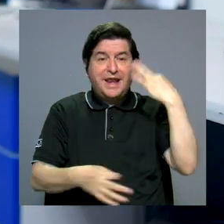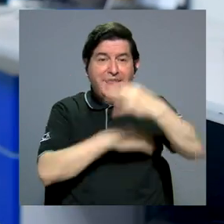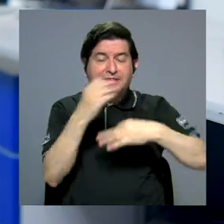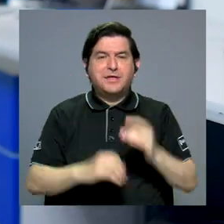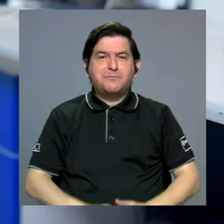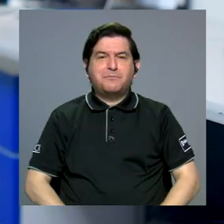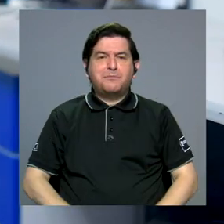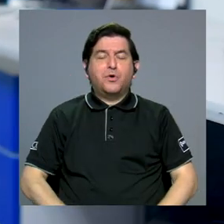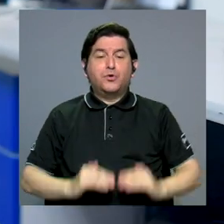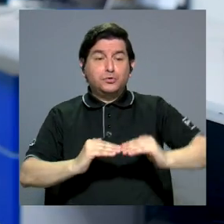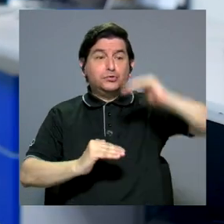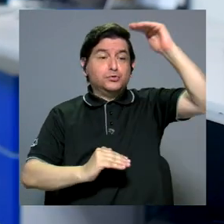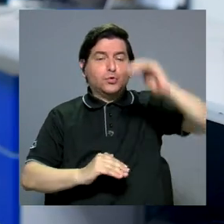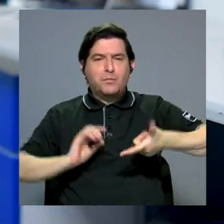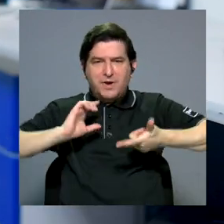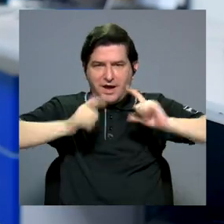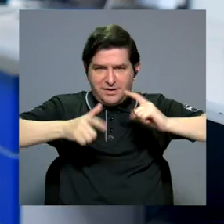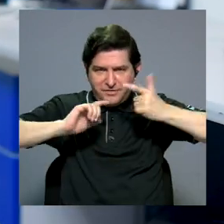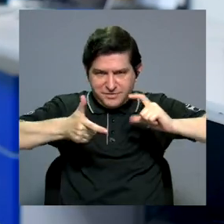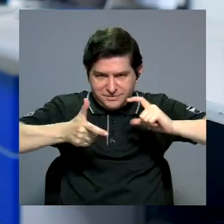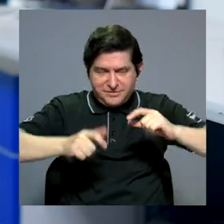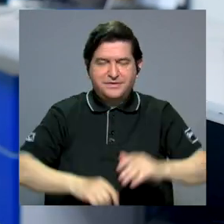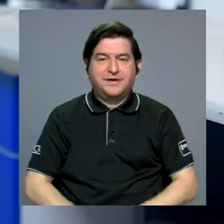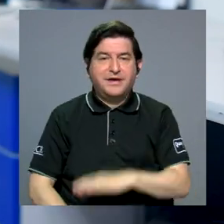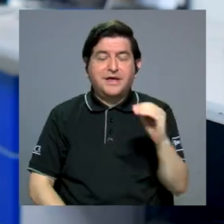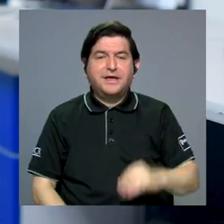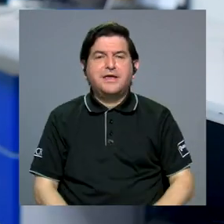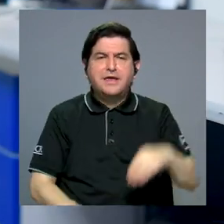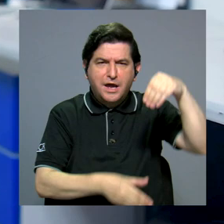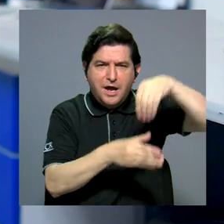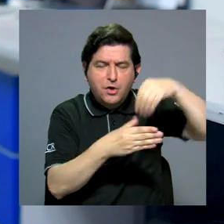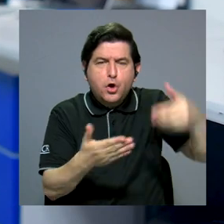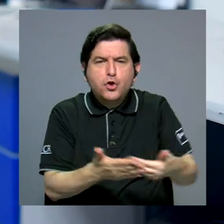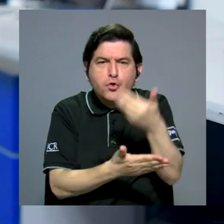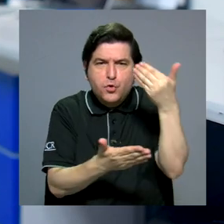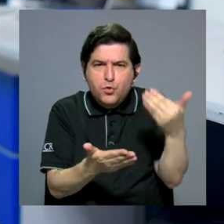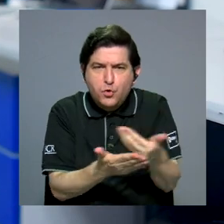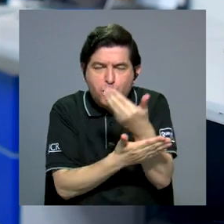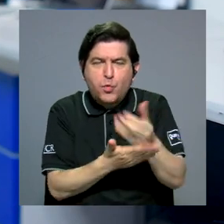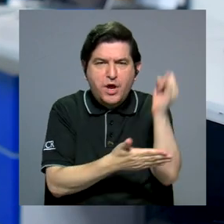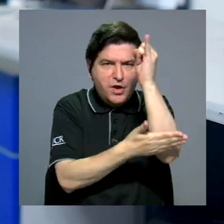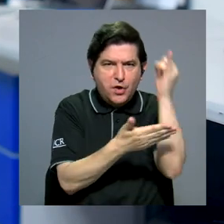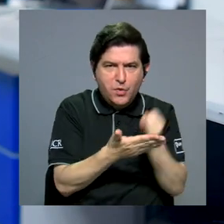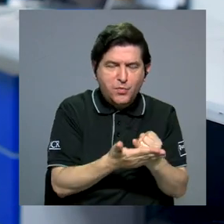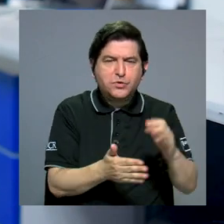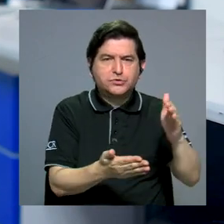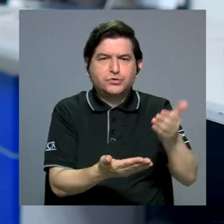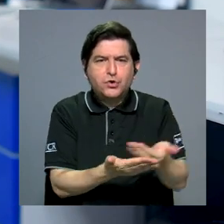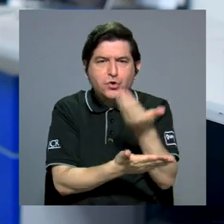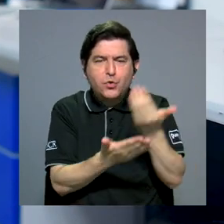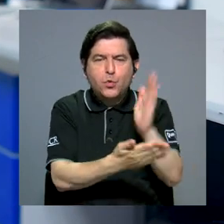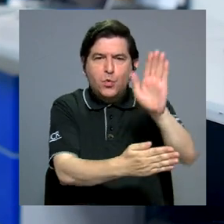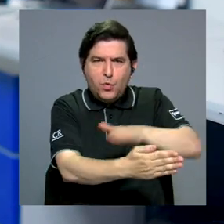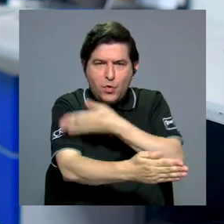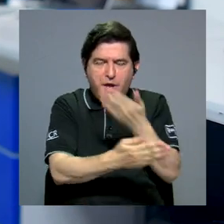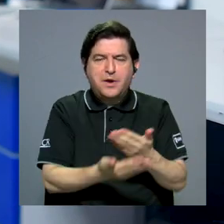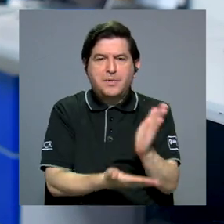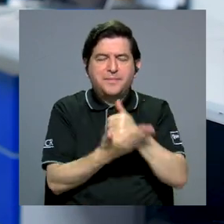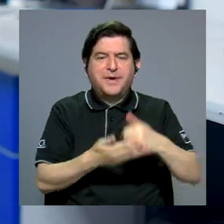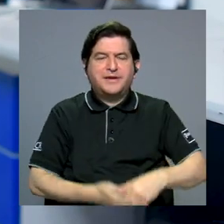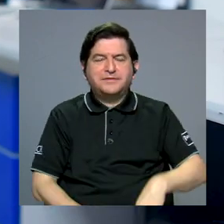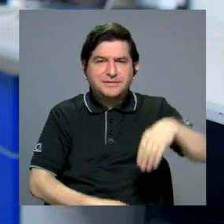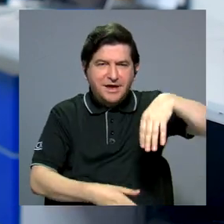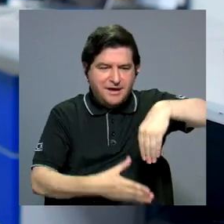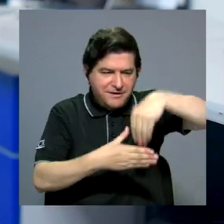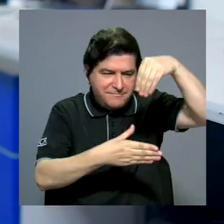especie de supra reciclaje, lo que se conoce más como upcycling, y aportamos nuevos diseños sonoros, nuevas musicalizaciones y un poco de